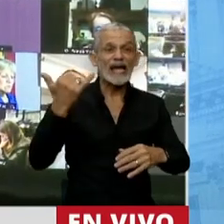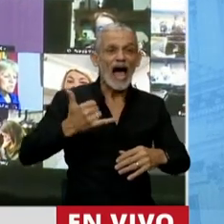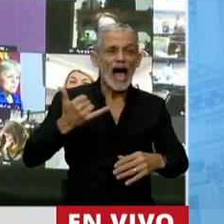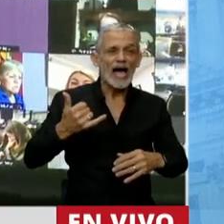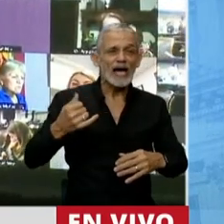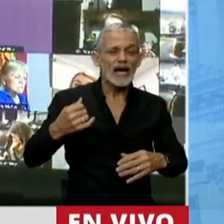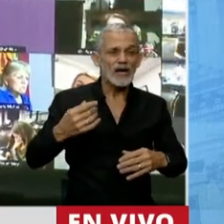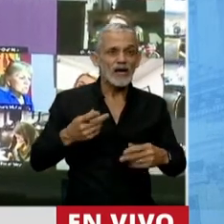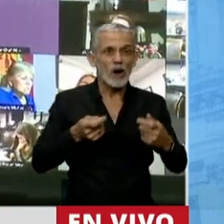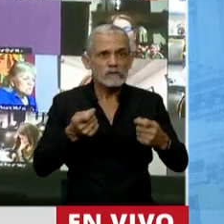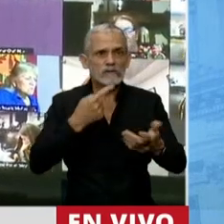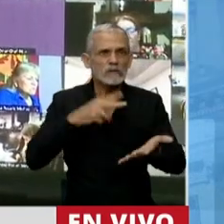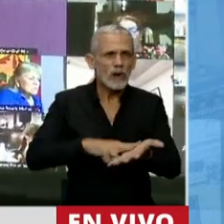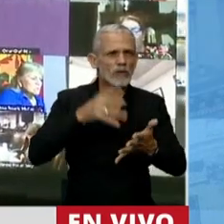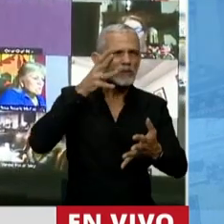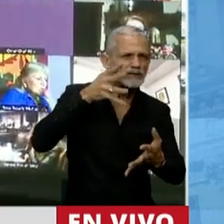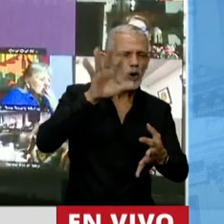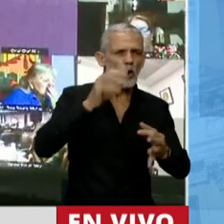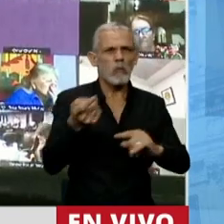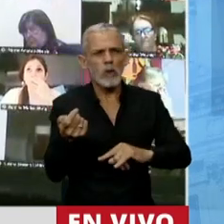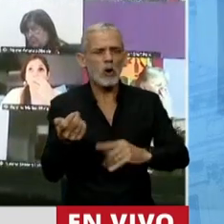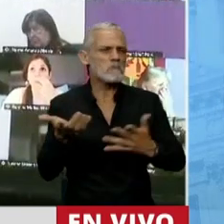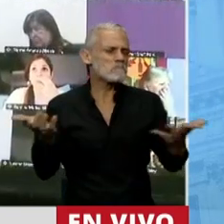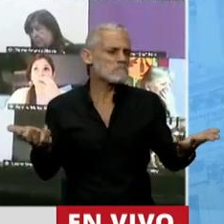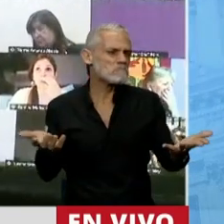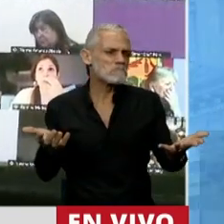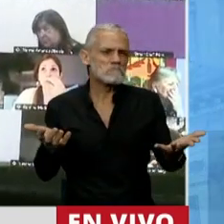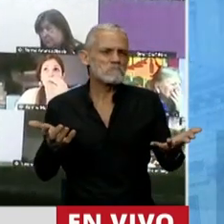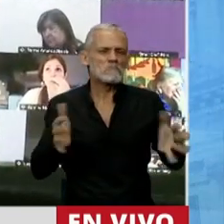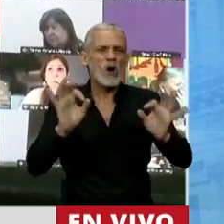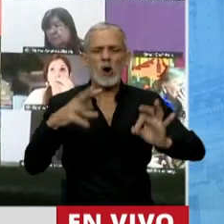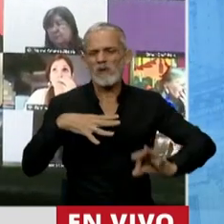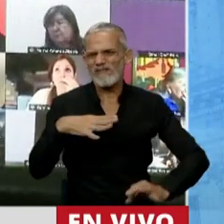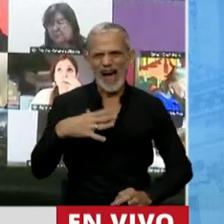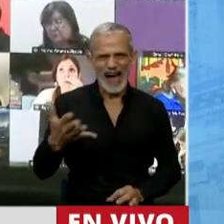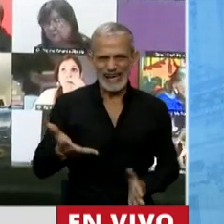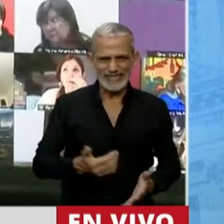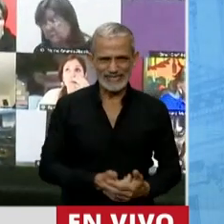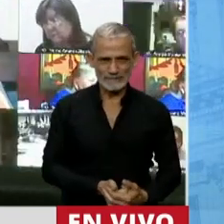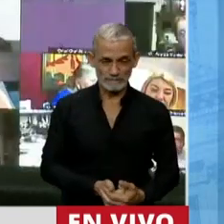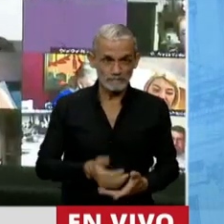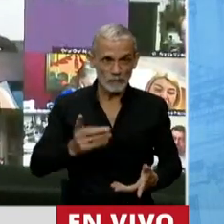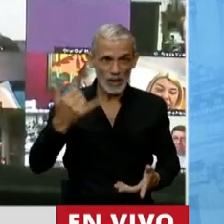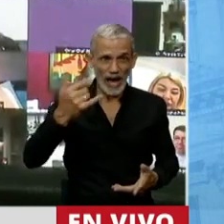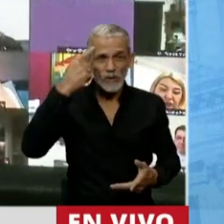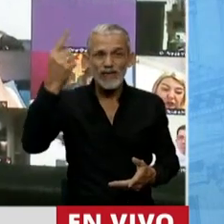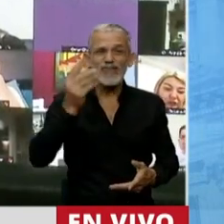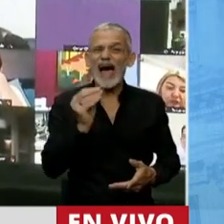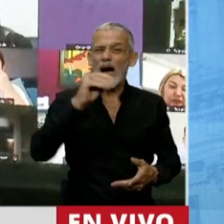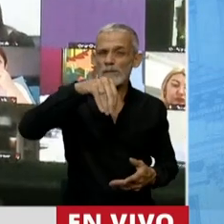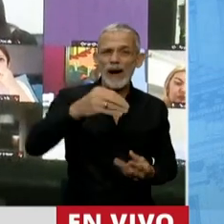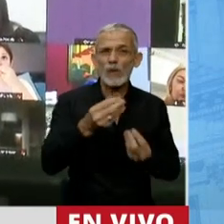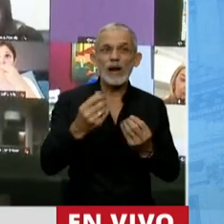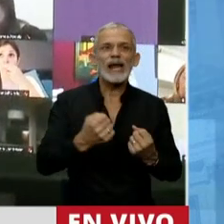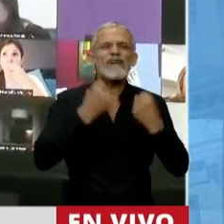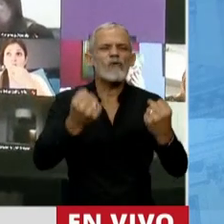o poca presión fiscal. Es un concepto incompleto, Presidente. Porque hay un concepto adicional que es